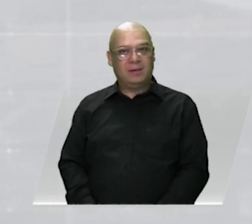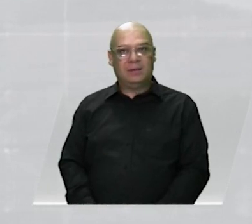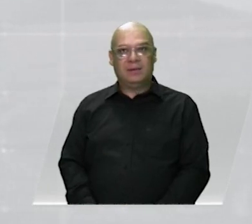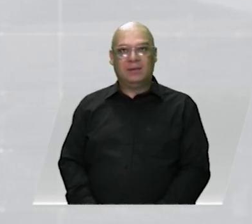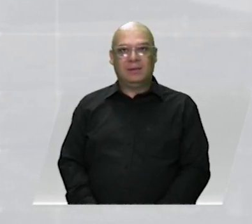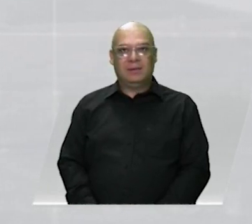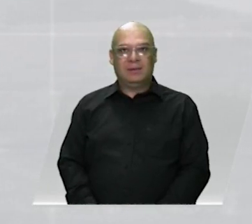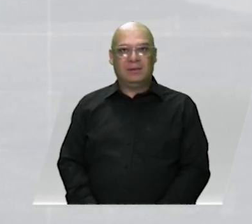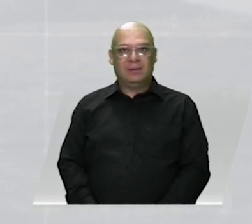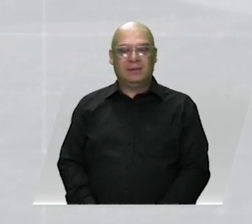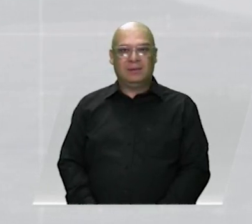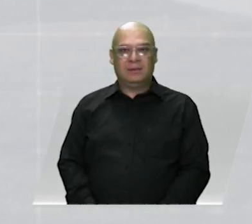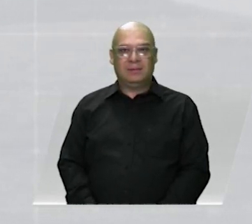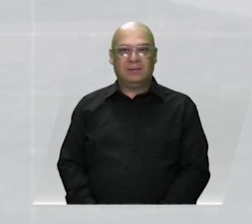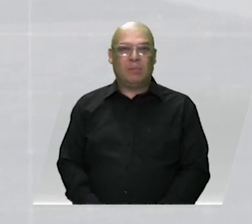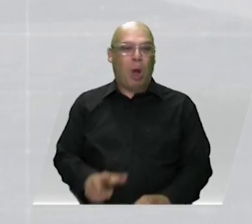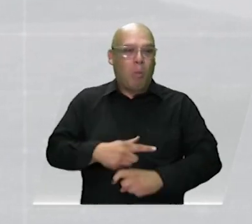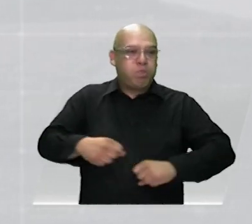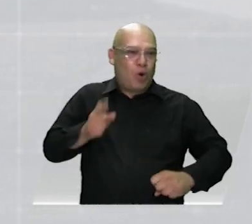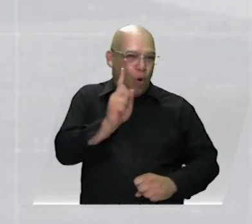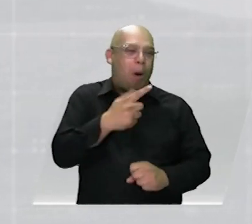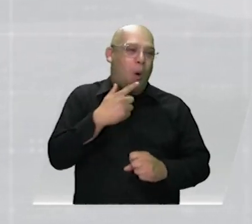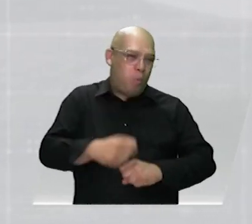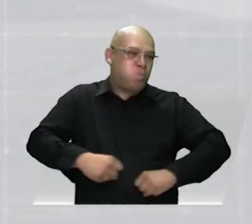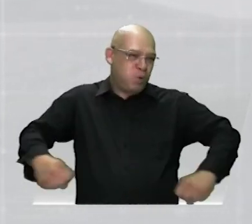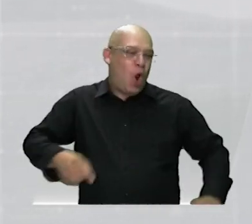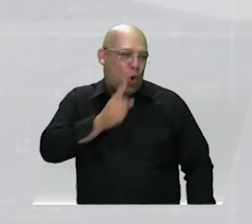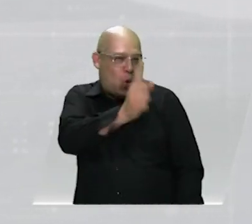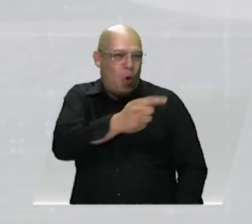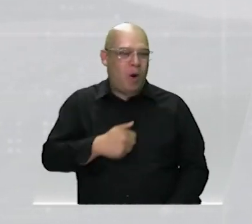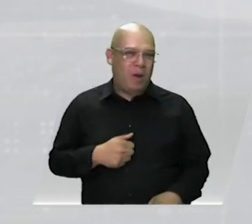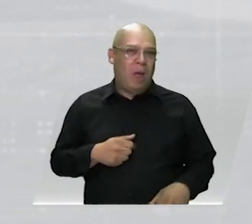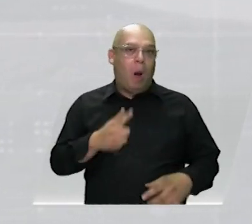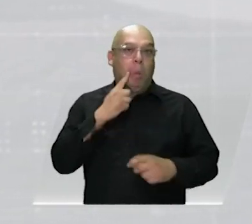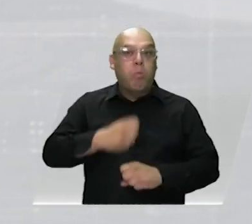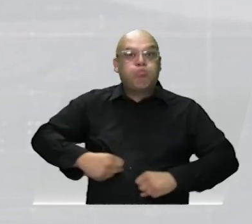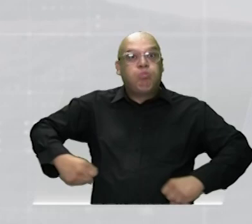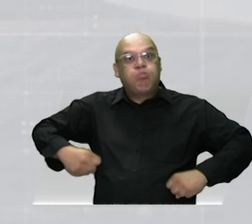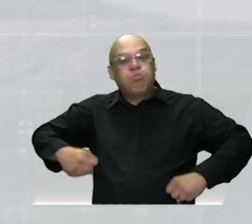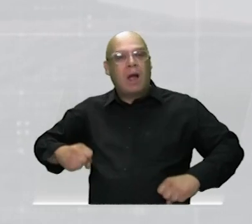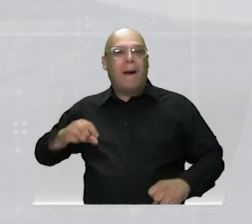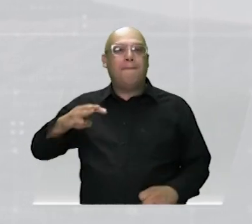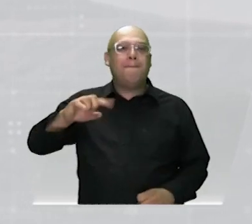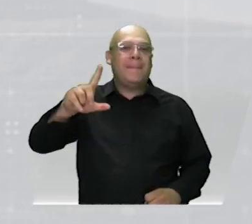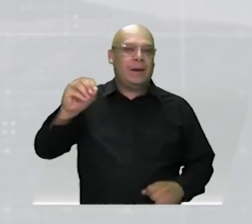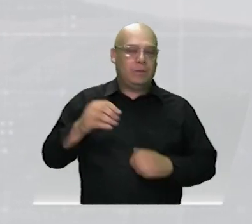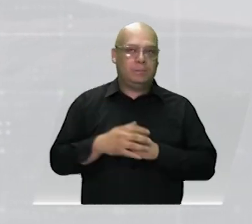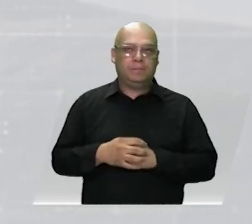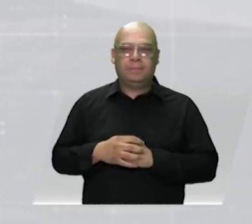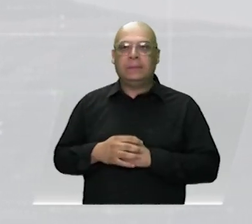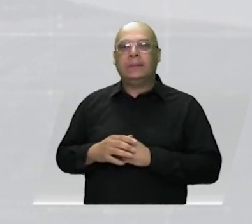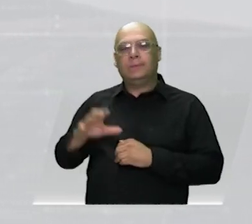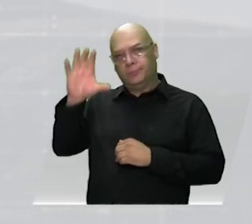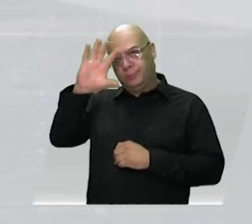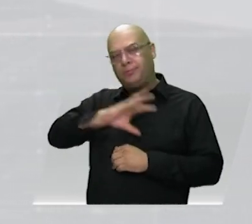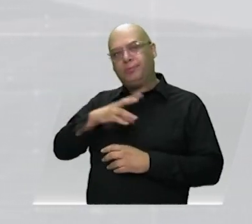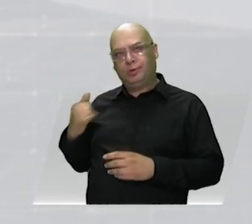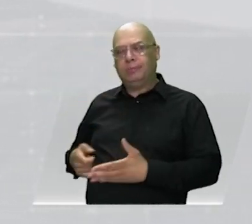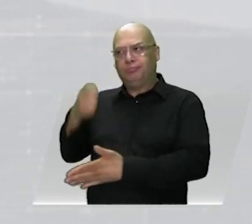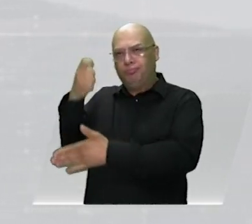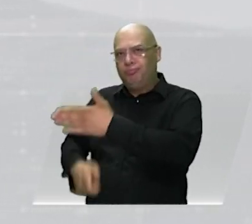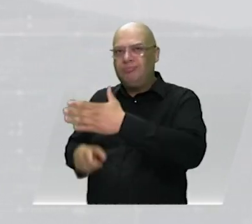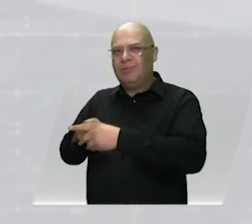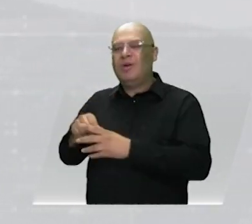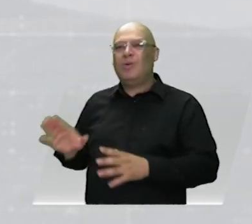¡Por favor que están tan gorditas! ¡Por favor que están tan gorditas en bucho de milo! Las autoridades aseguran que se tomaron medidas correctivas